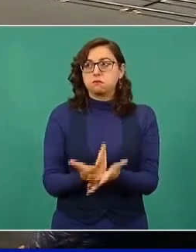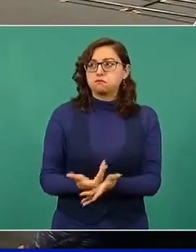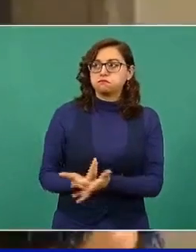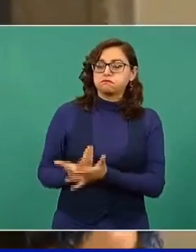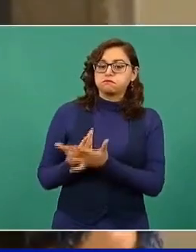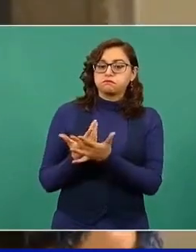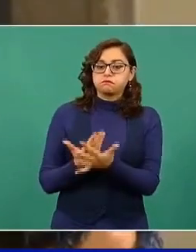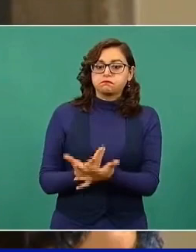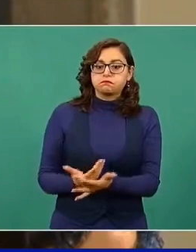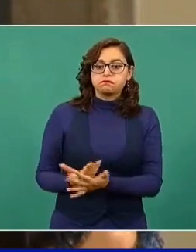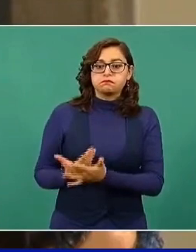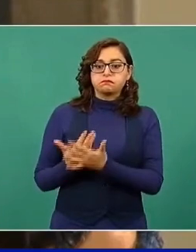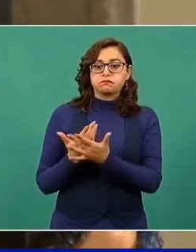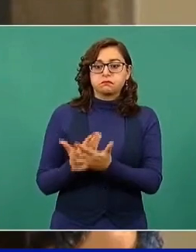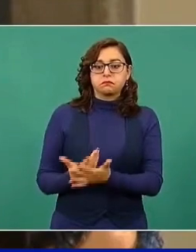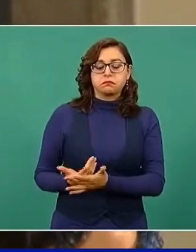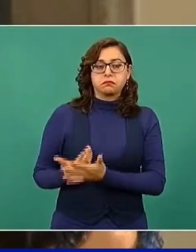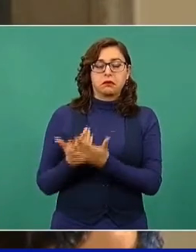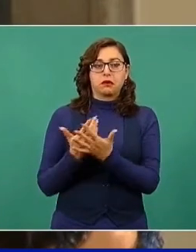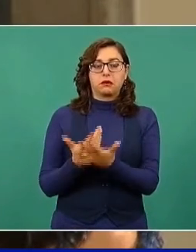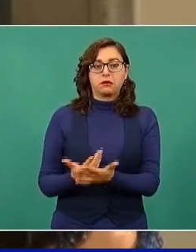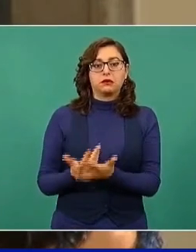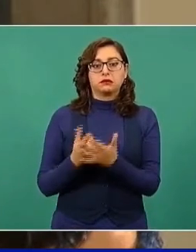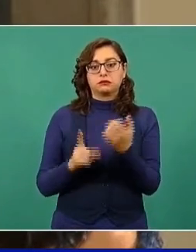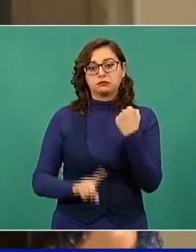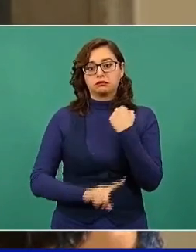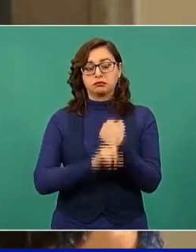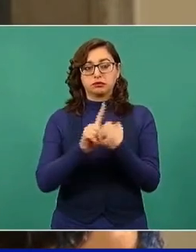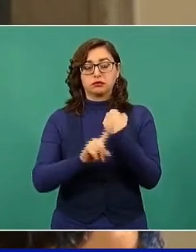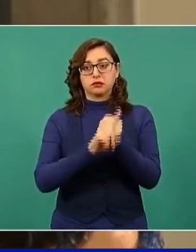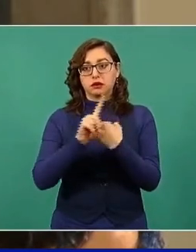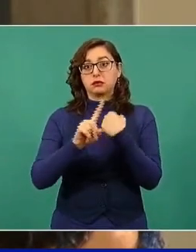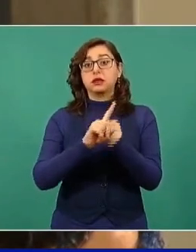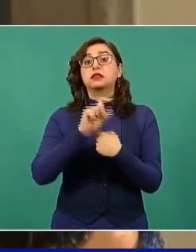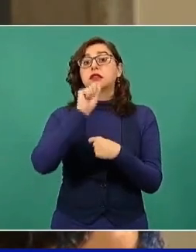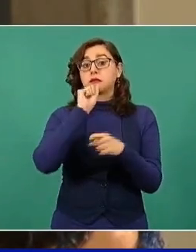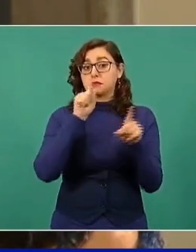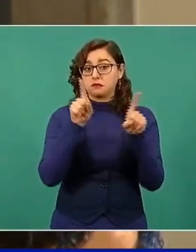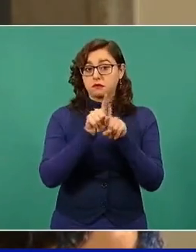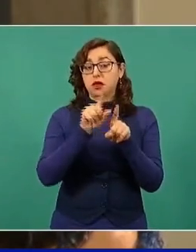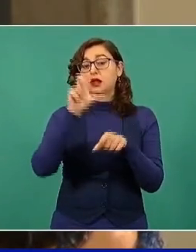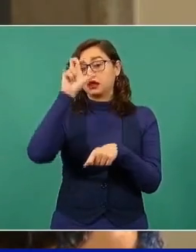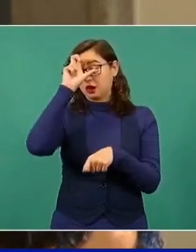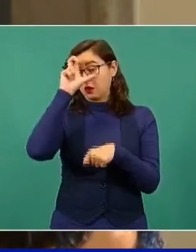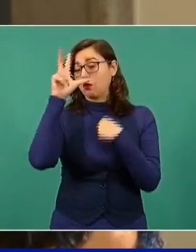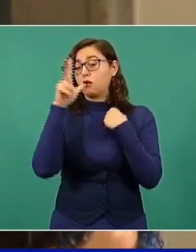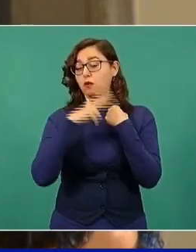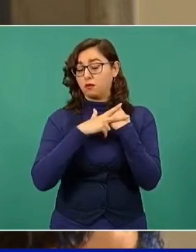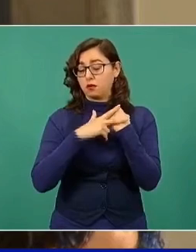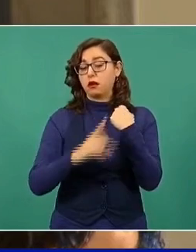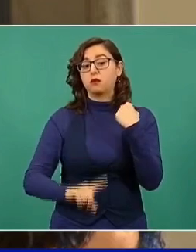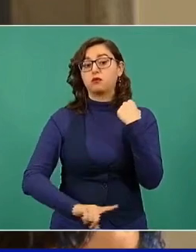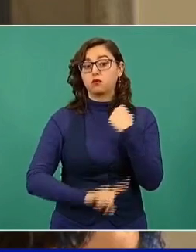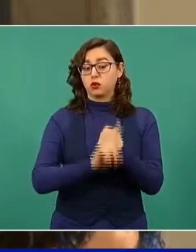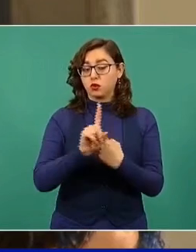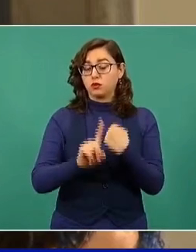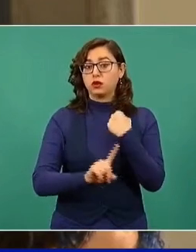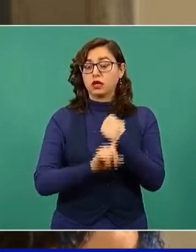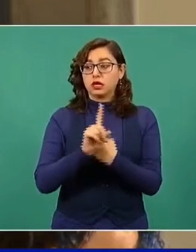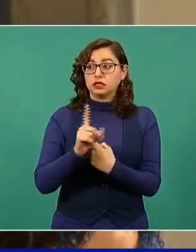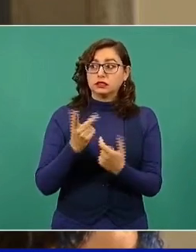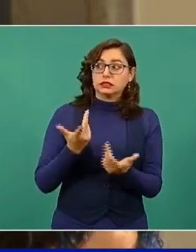la Volkswagen paró en Estados Unidos. Yo quisiera saber en qué consiste este plan,